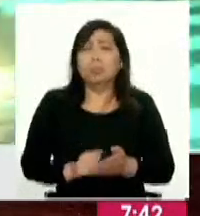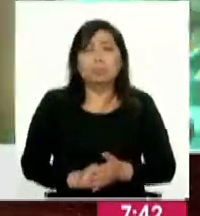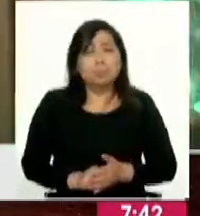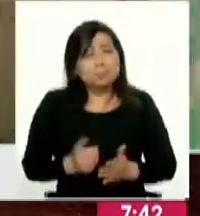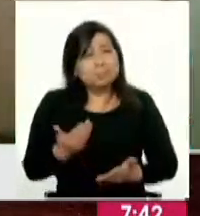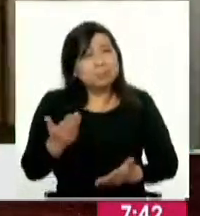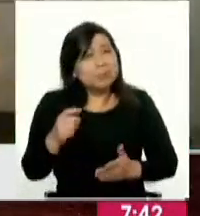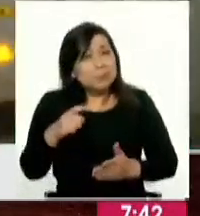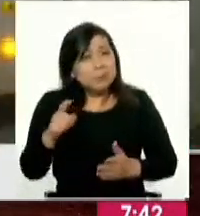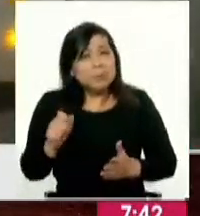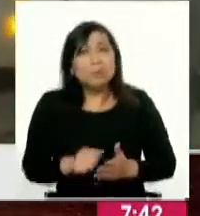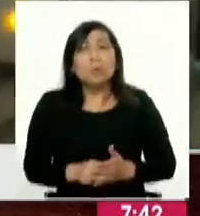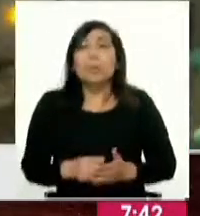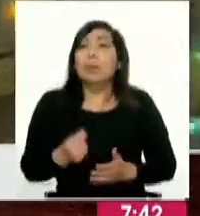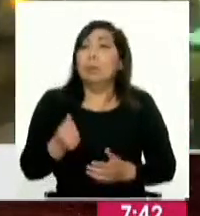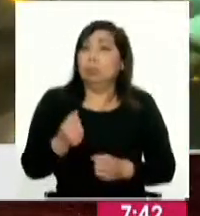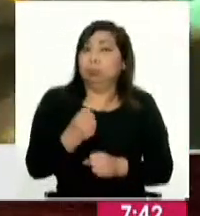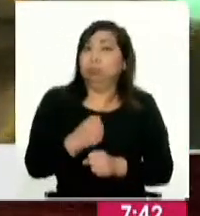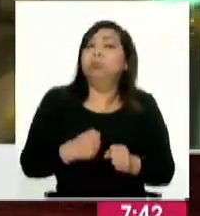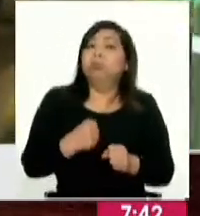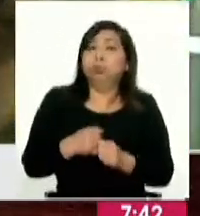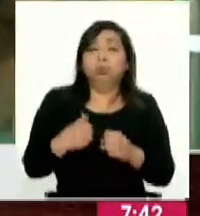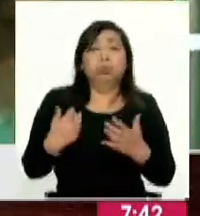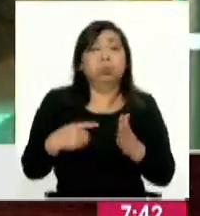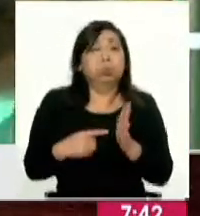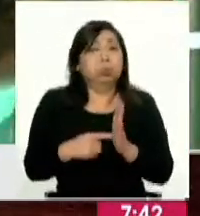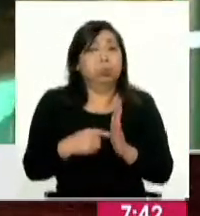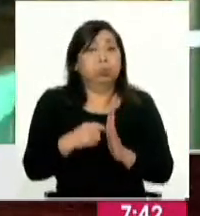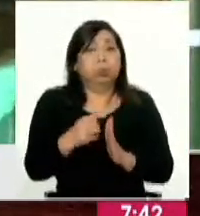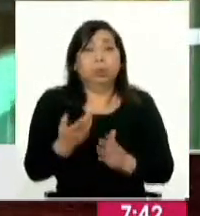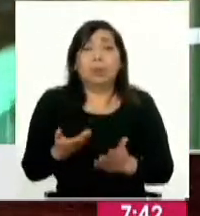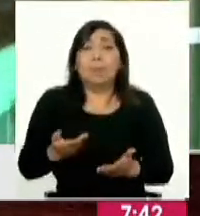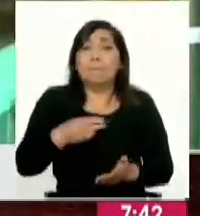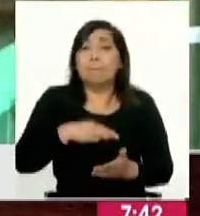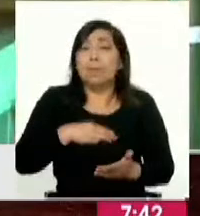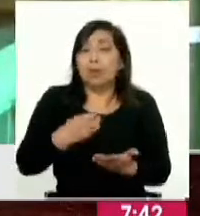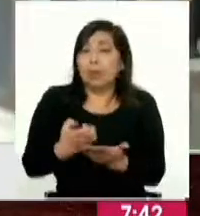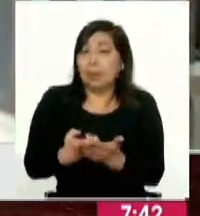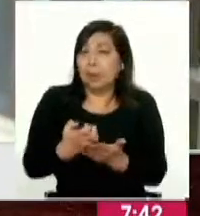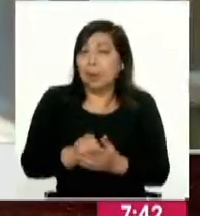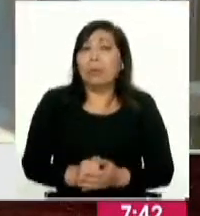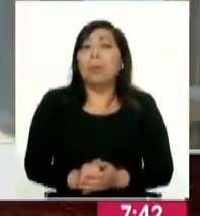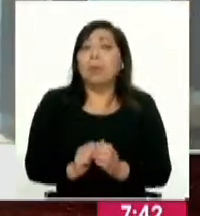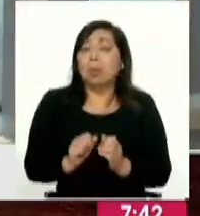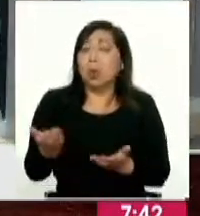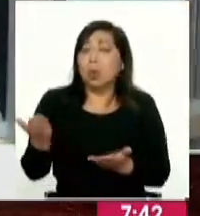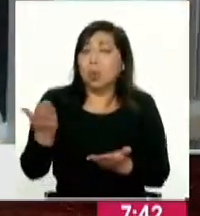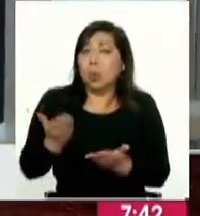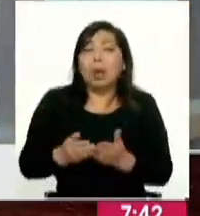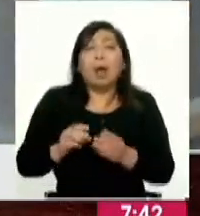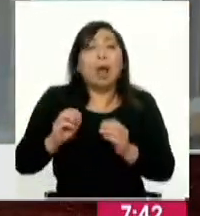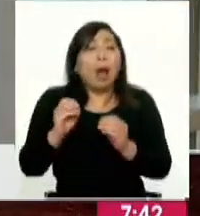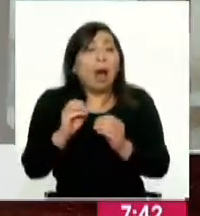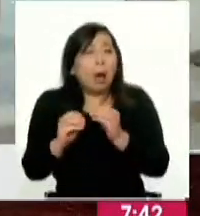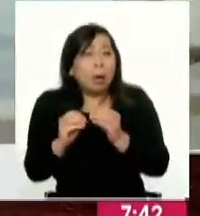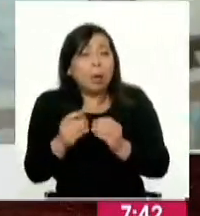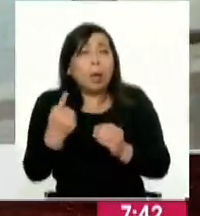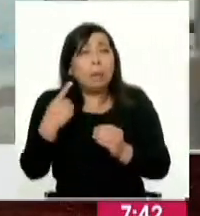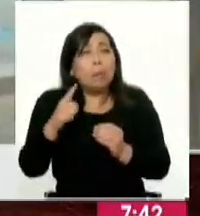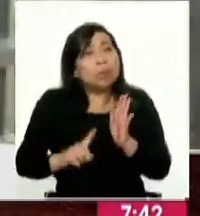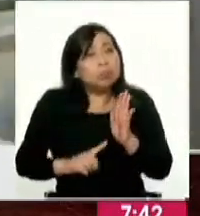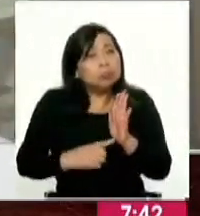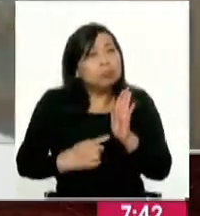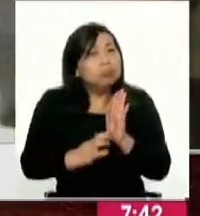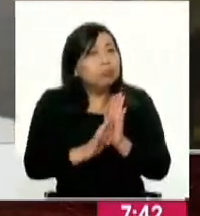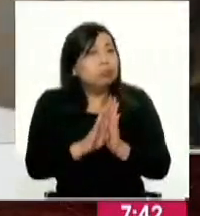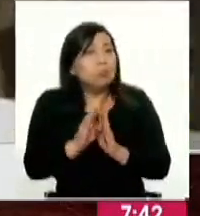Nos ha costado mucho trabajo y esfuerzo porque son demandas al Ministerio de Economía y Finanzas poder conseguir mantenimiento para estos servicios